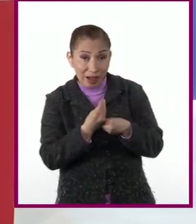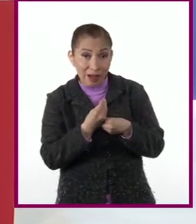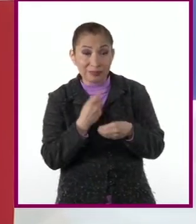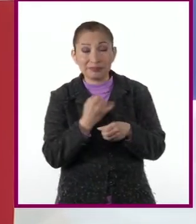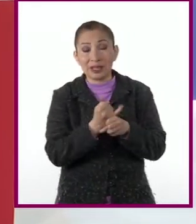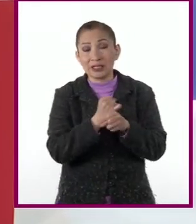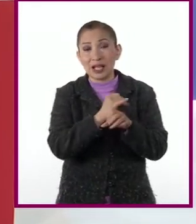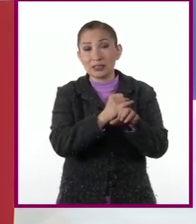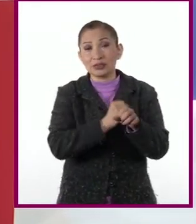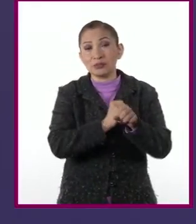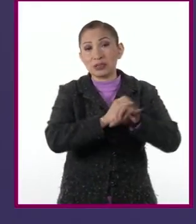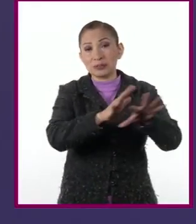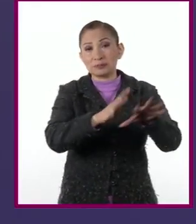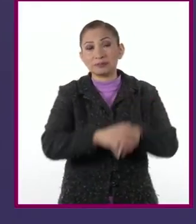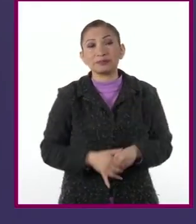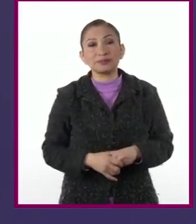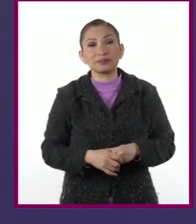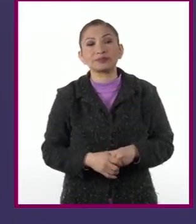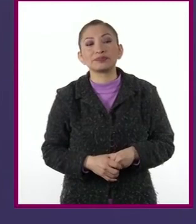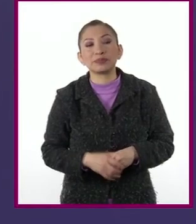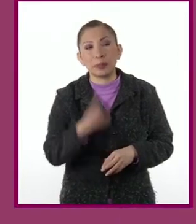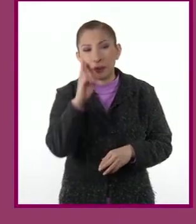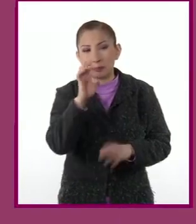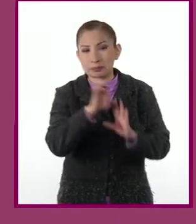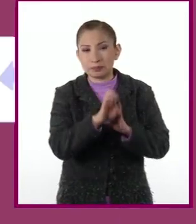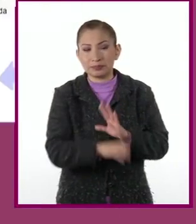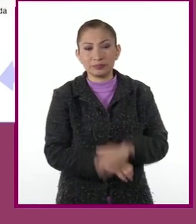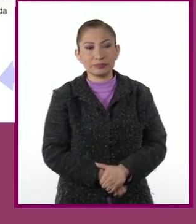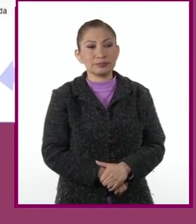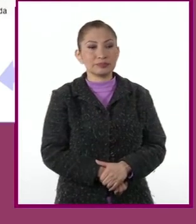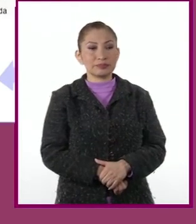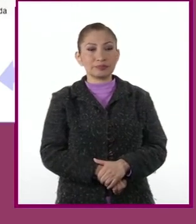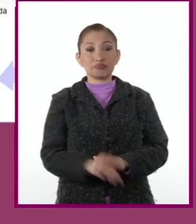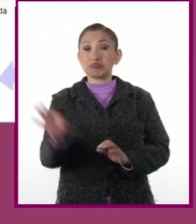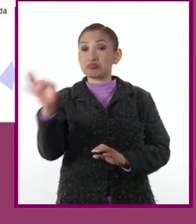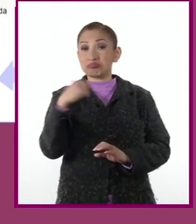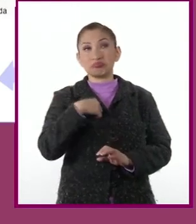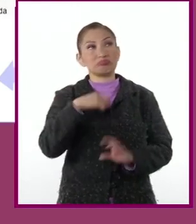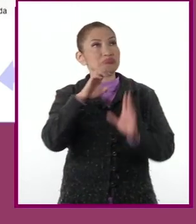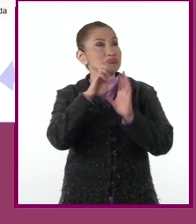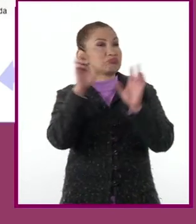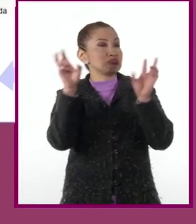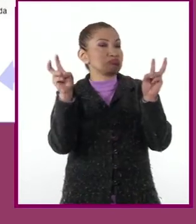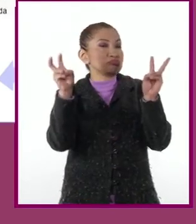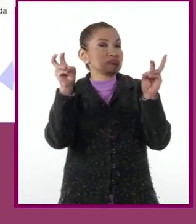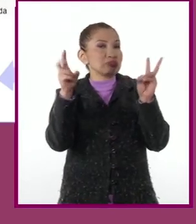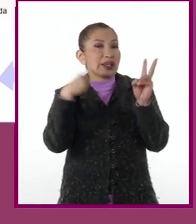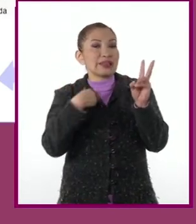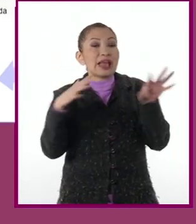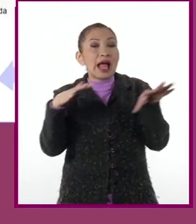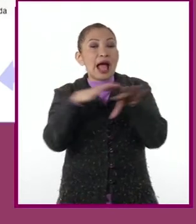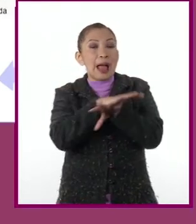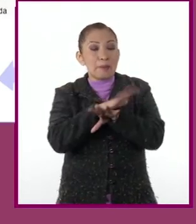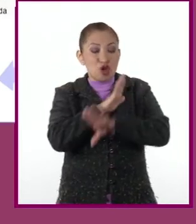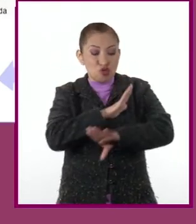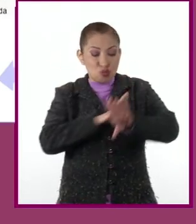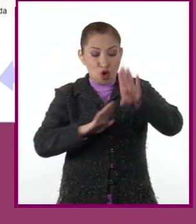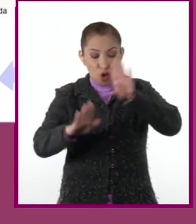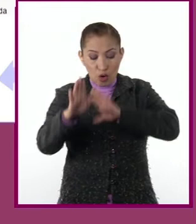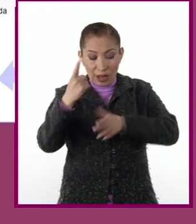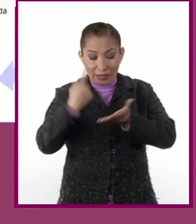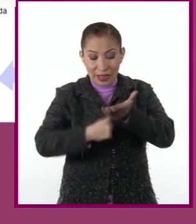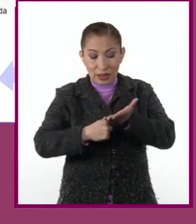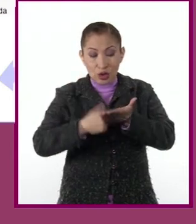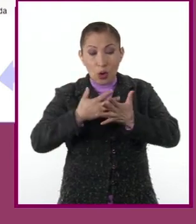nuestra investigación. Veamos un ejemplo. Si nuestro tema fuera acerca de los cambios biológicos que